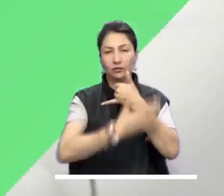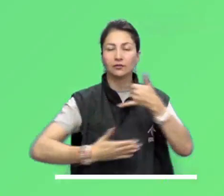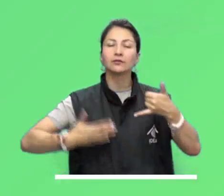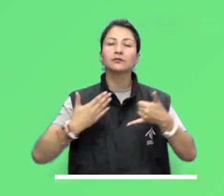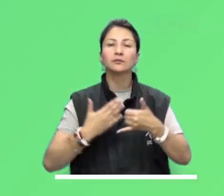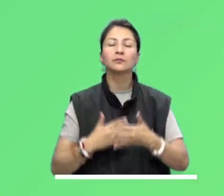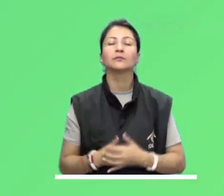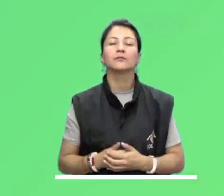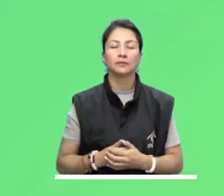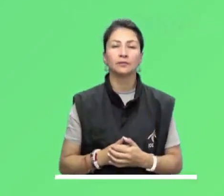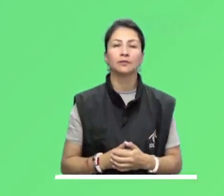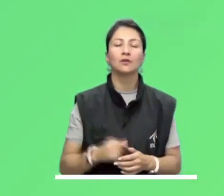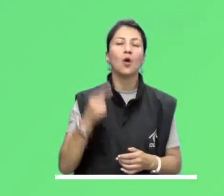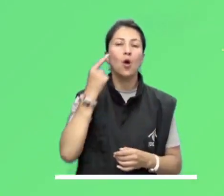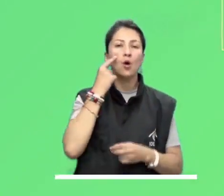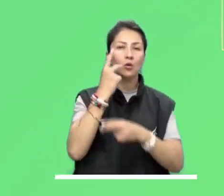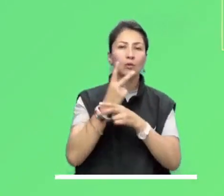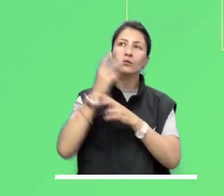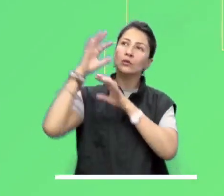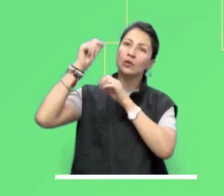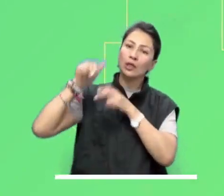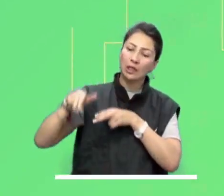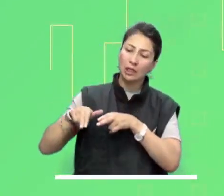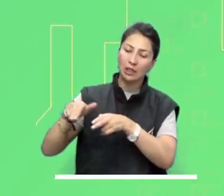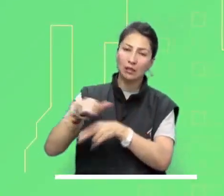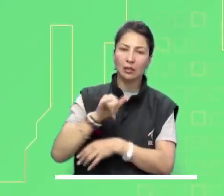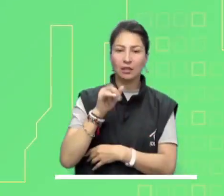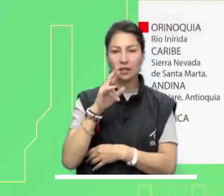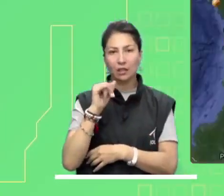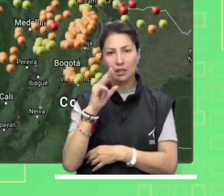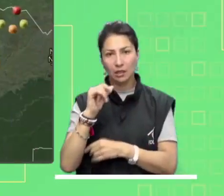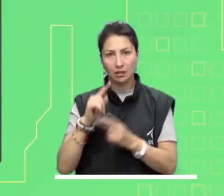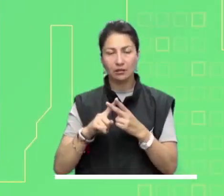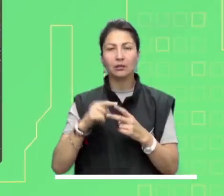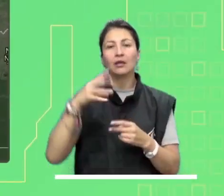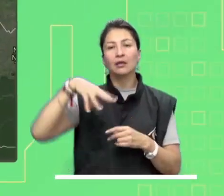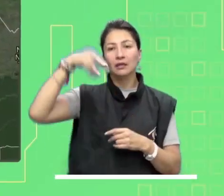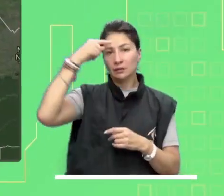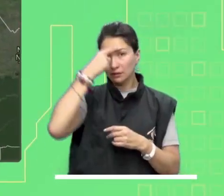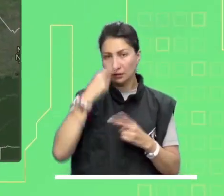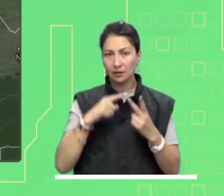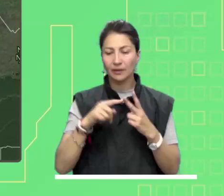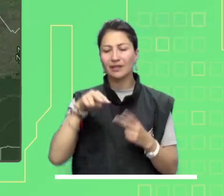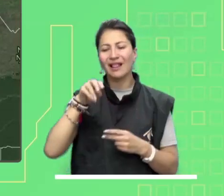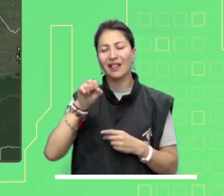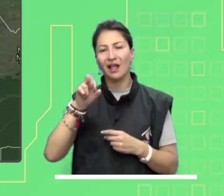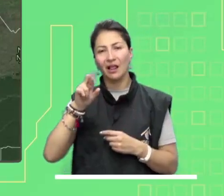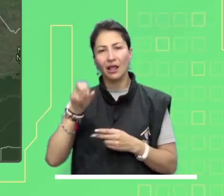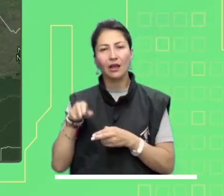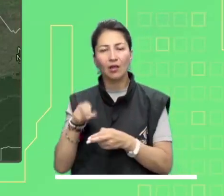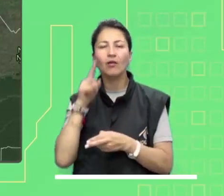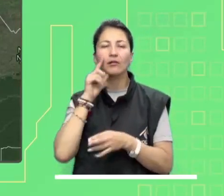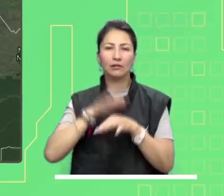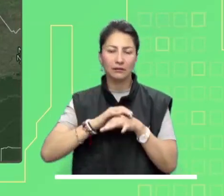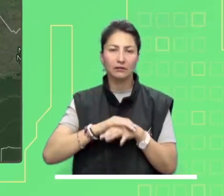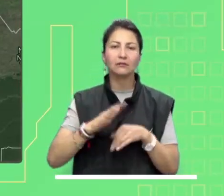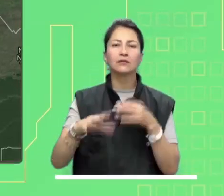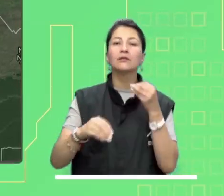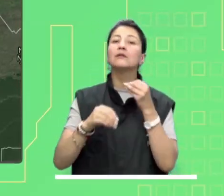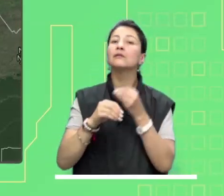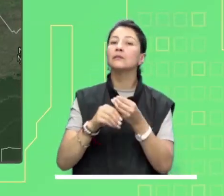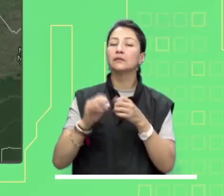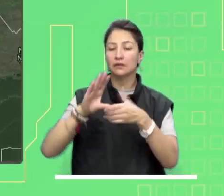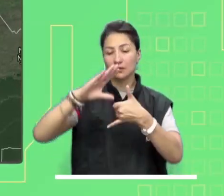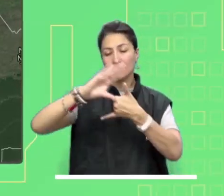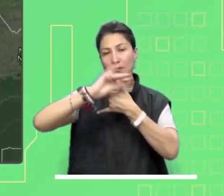Ahora, mucha atención a las principales alertas para hoy a nivel nacional. Amenazan con desbordarse el río Inírida, ríos de la